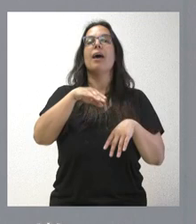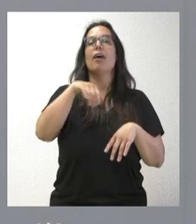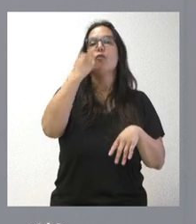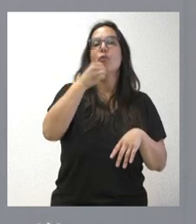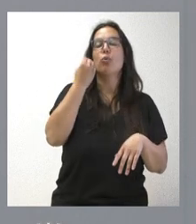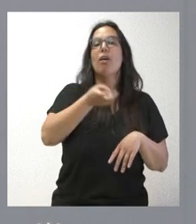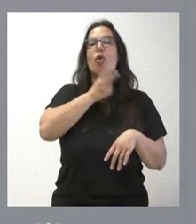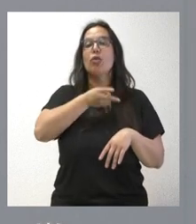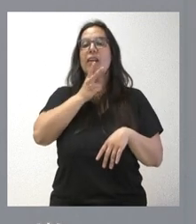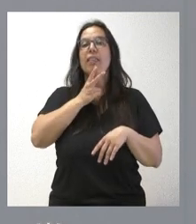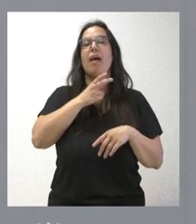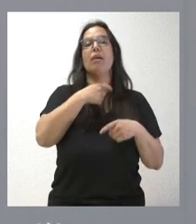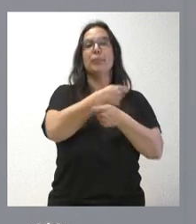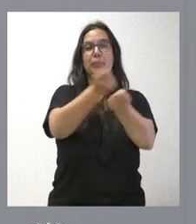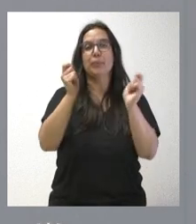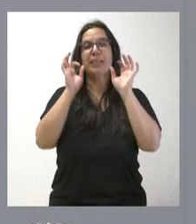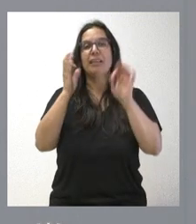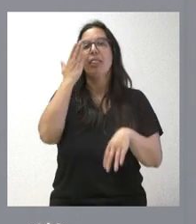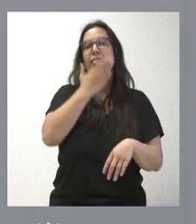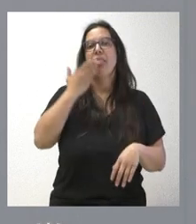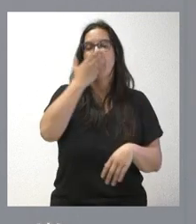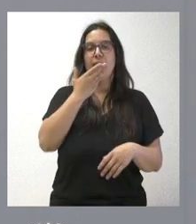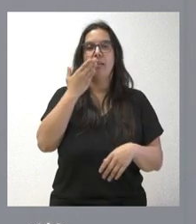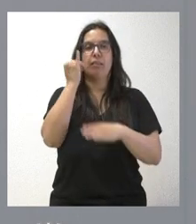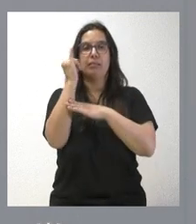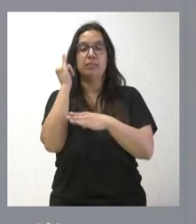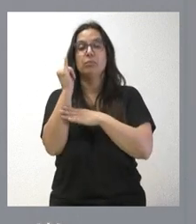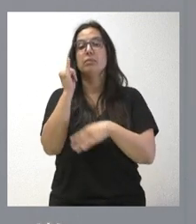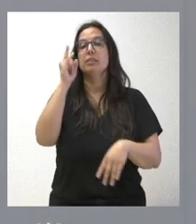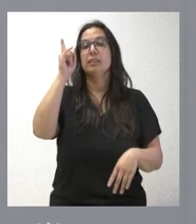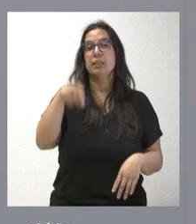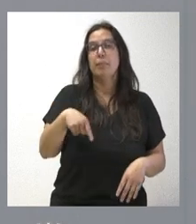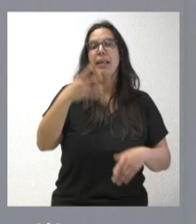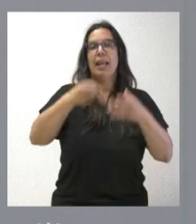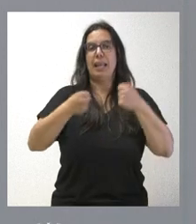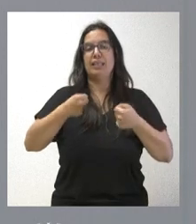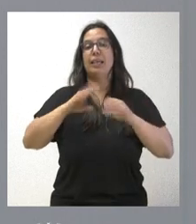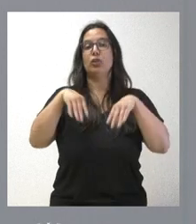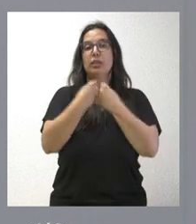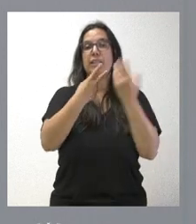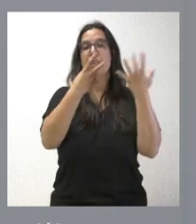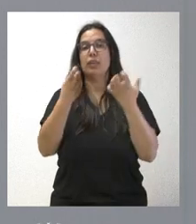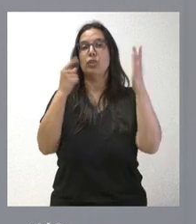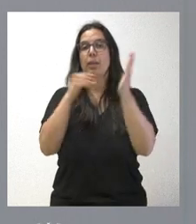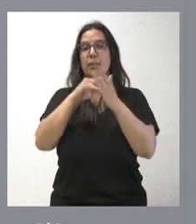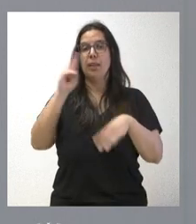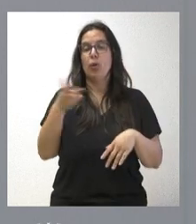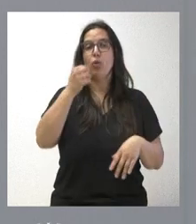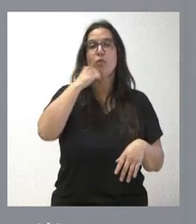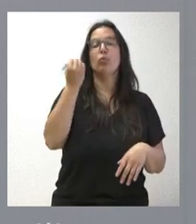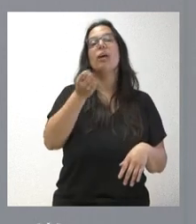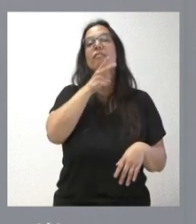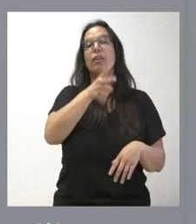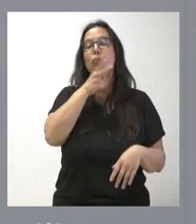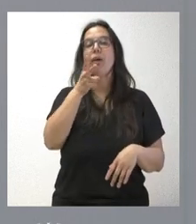en los centros escolares, más 190.000 euros para la contratación de suministro de leche. En total, 760.000 euros entre frutas, verduras y